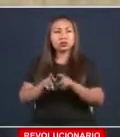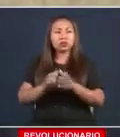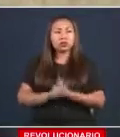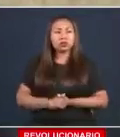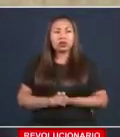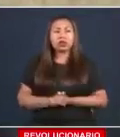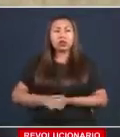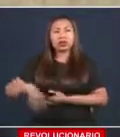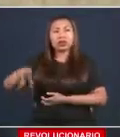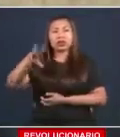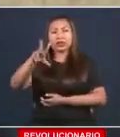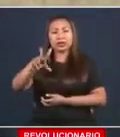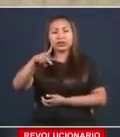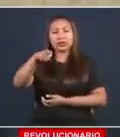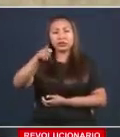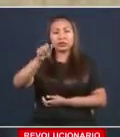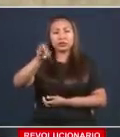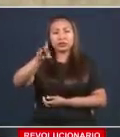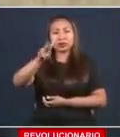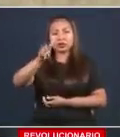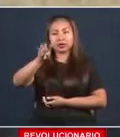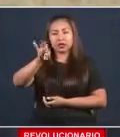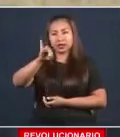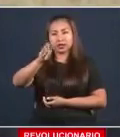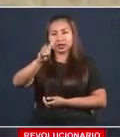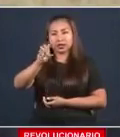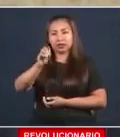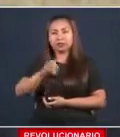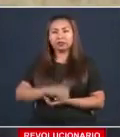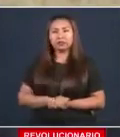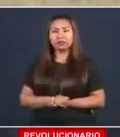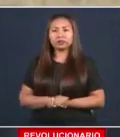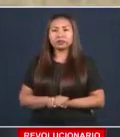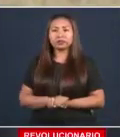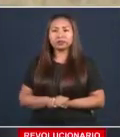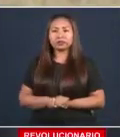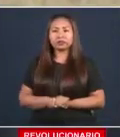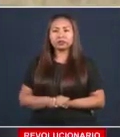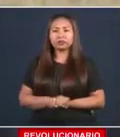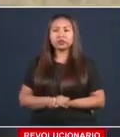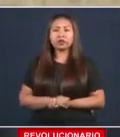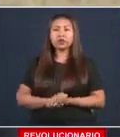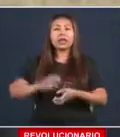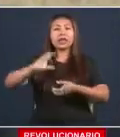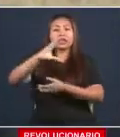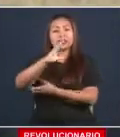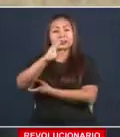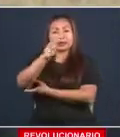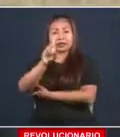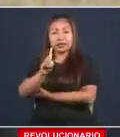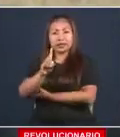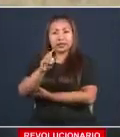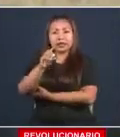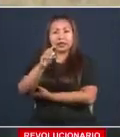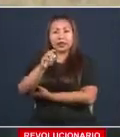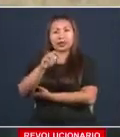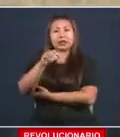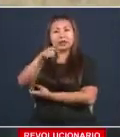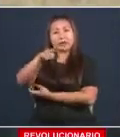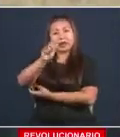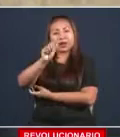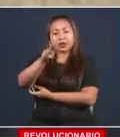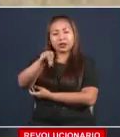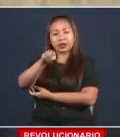Tres partidos o tres bancadas de oposición. La de Cambio Democrático, la del Partido Panameñista